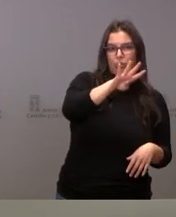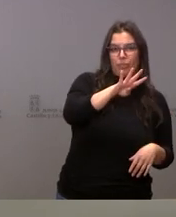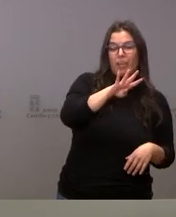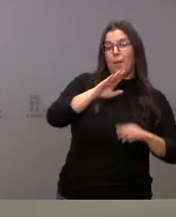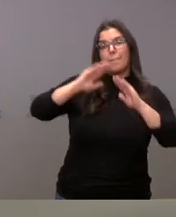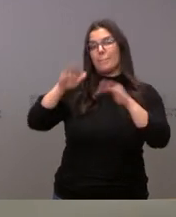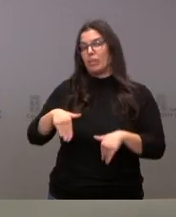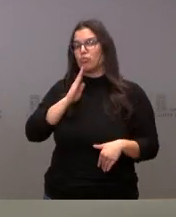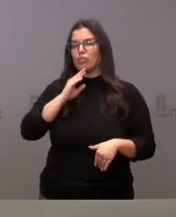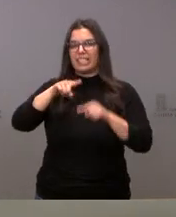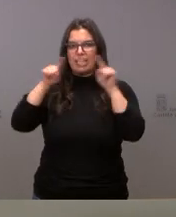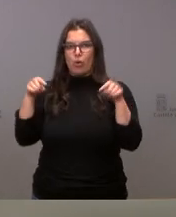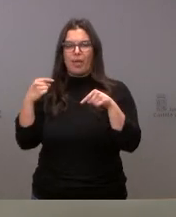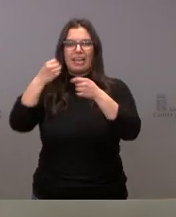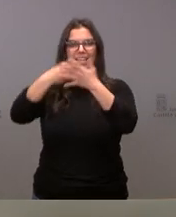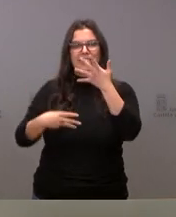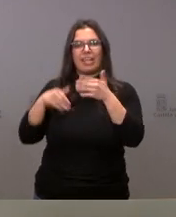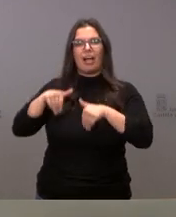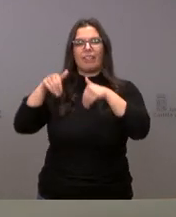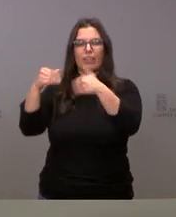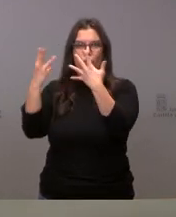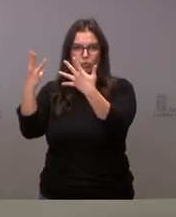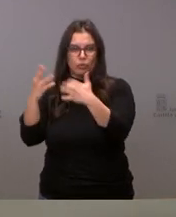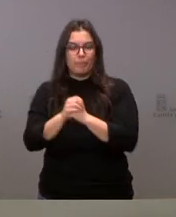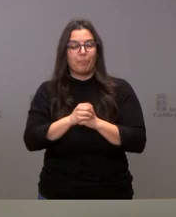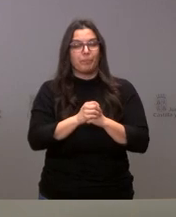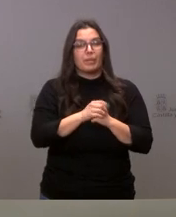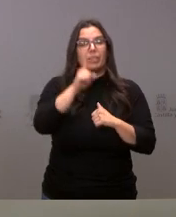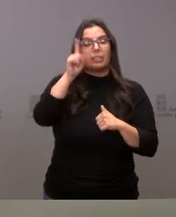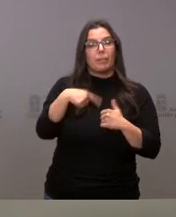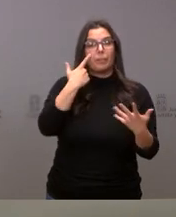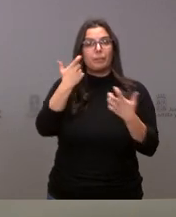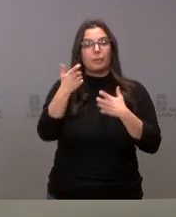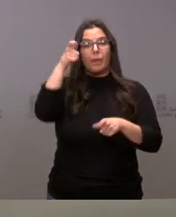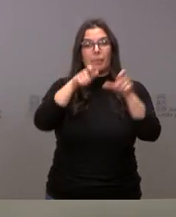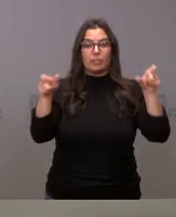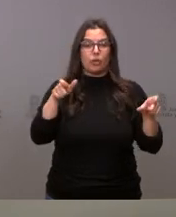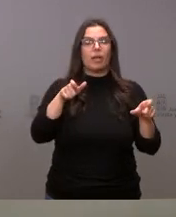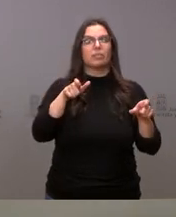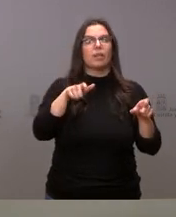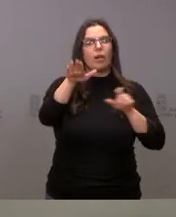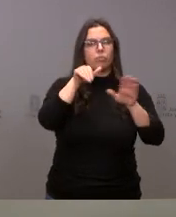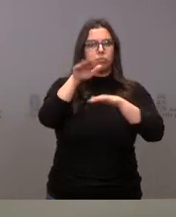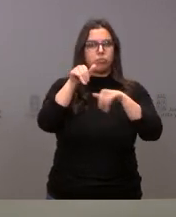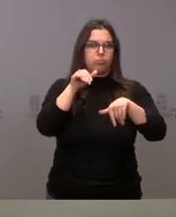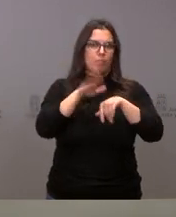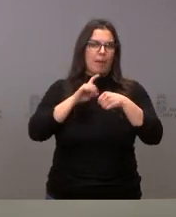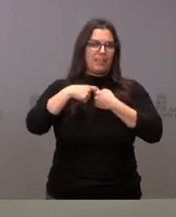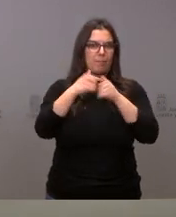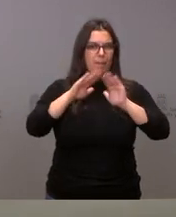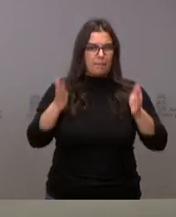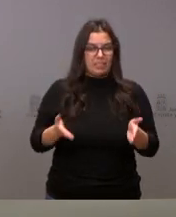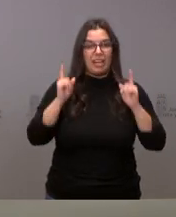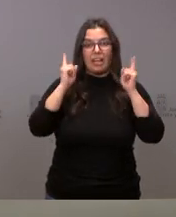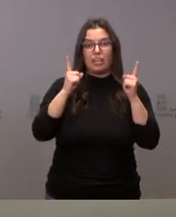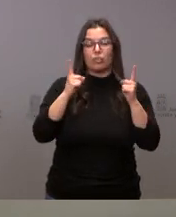8. Un dato importante también es el número de personas que están llamadas a participar de modo activo en este proceso electoral. En el caso de las